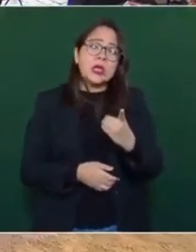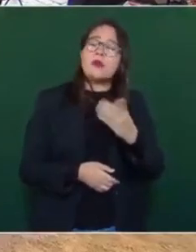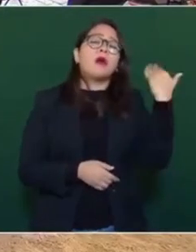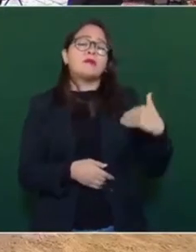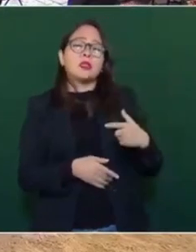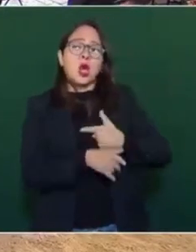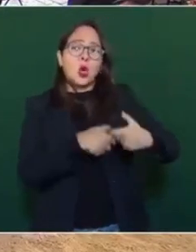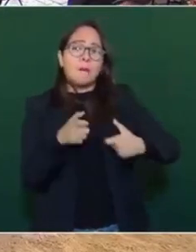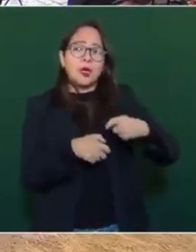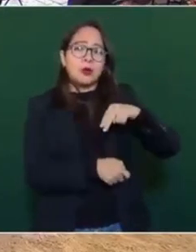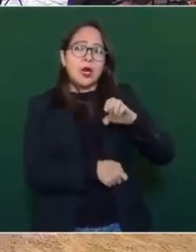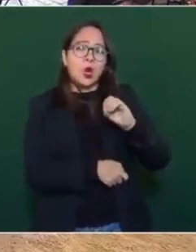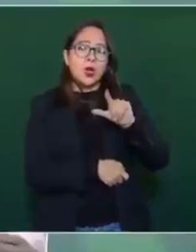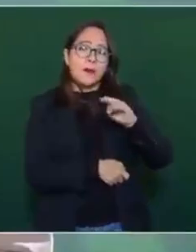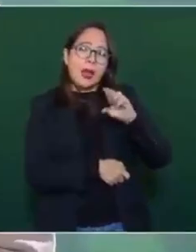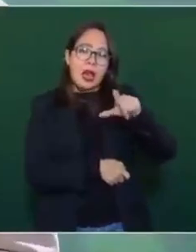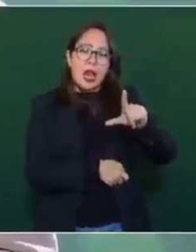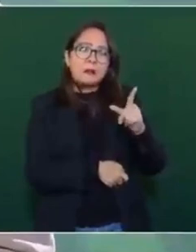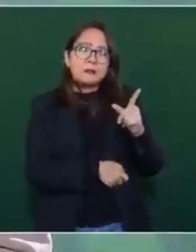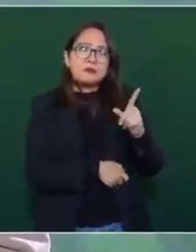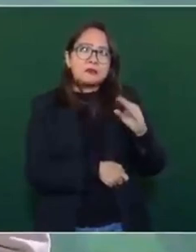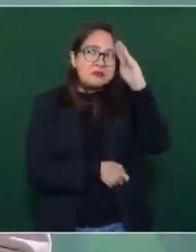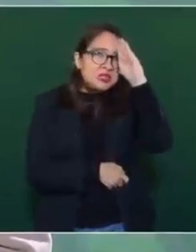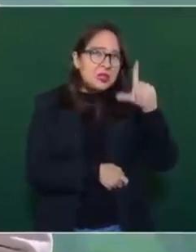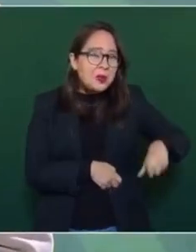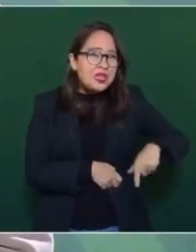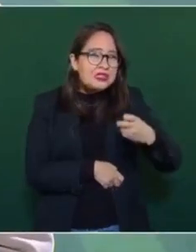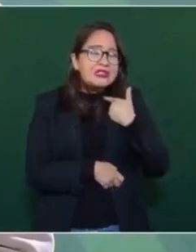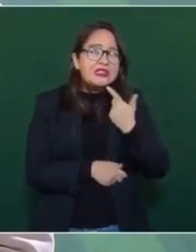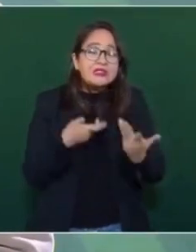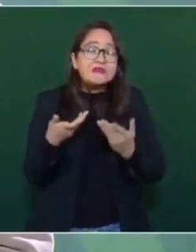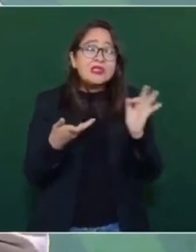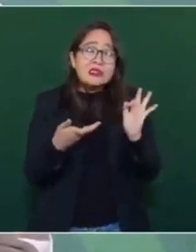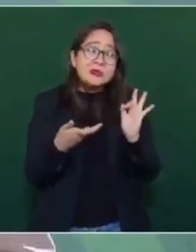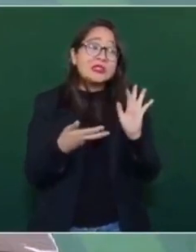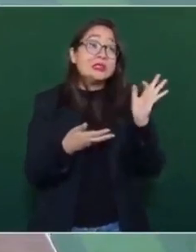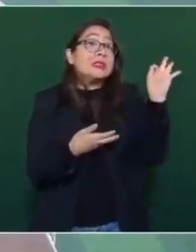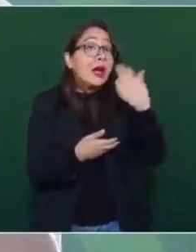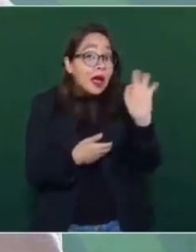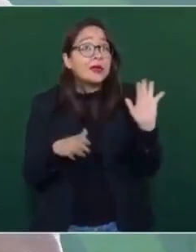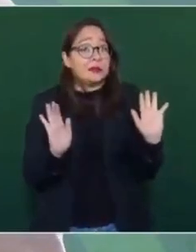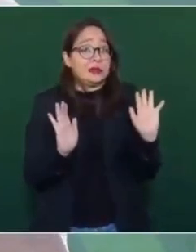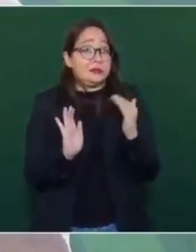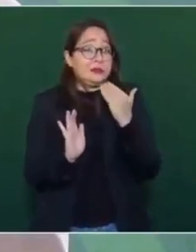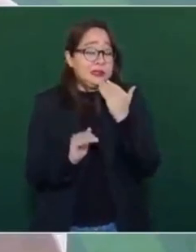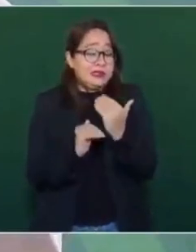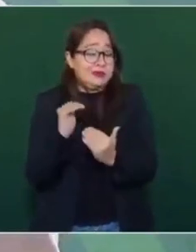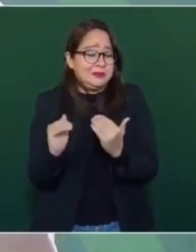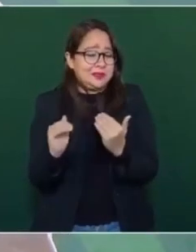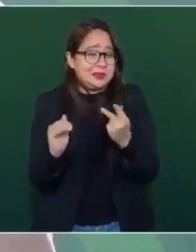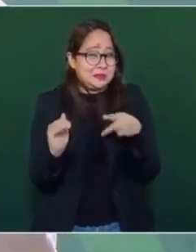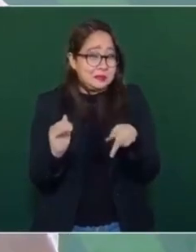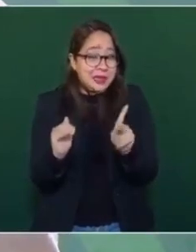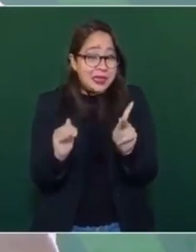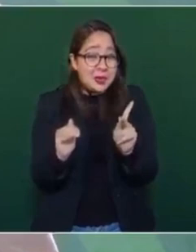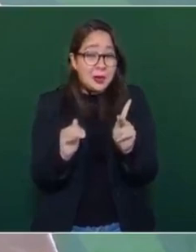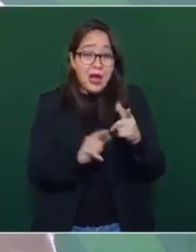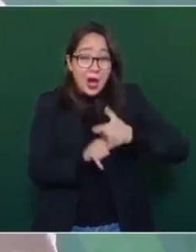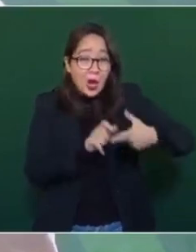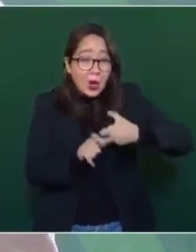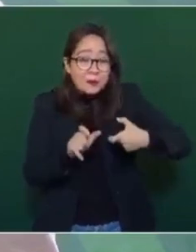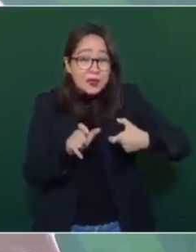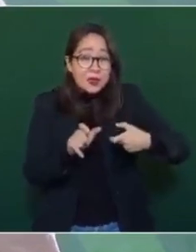pues a lo mejor hubiese funcionado, pero ningún modelo económico funciona